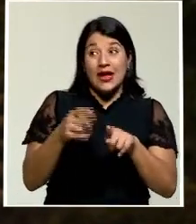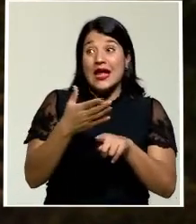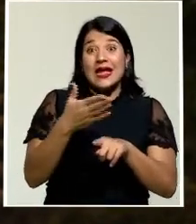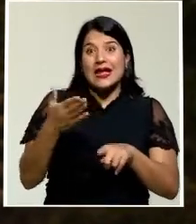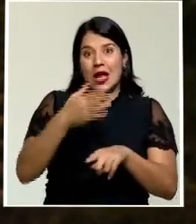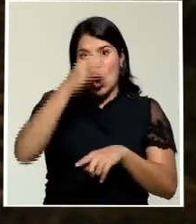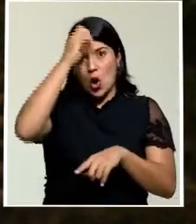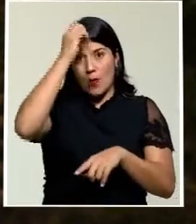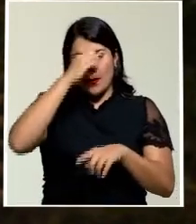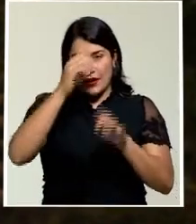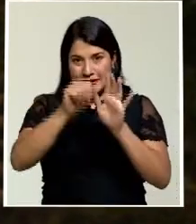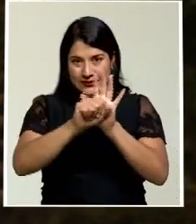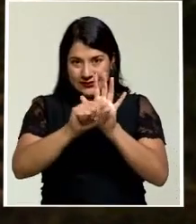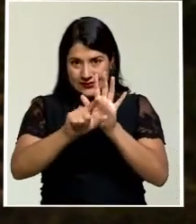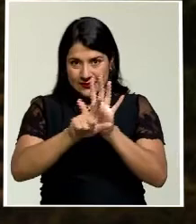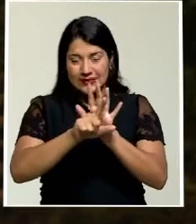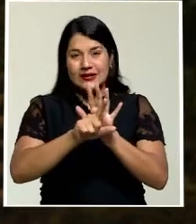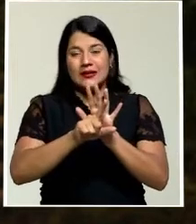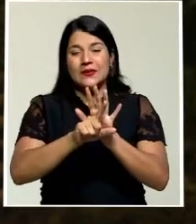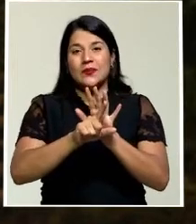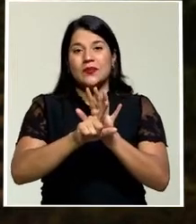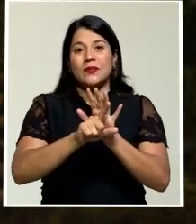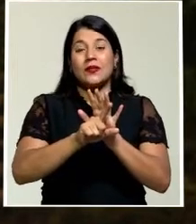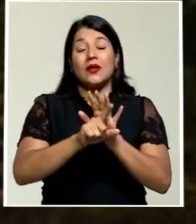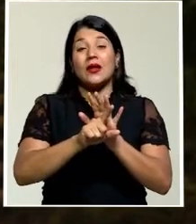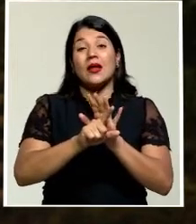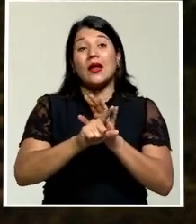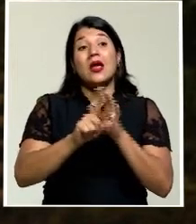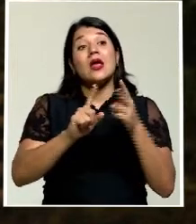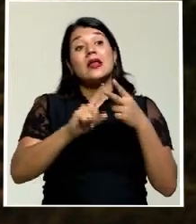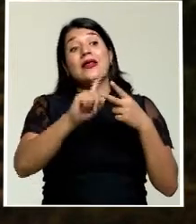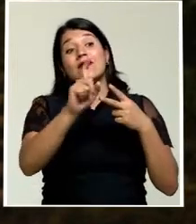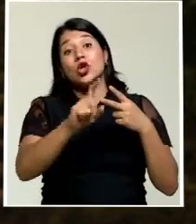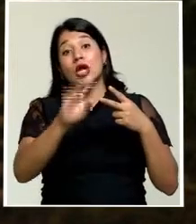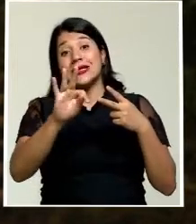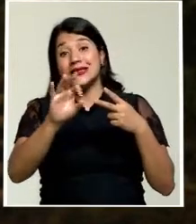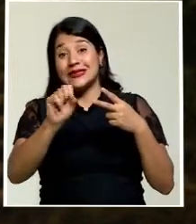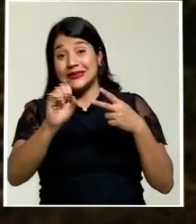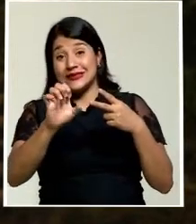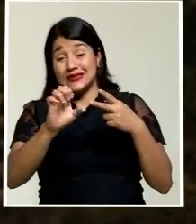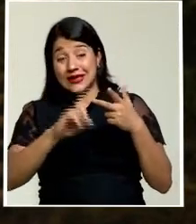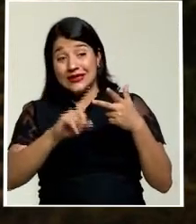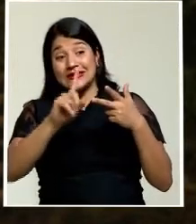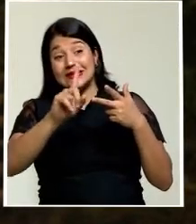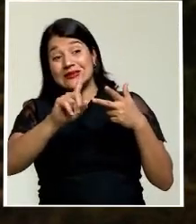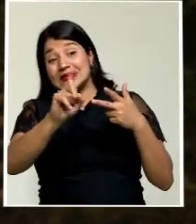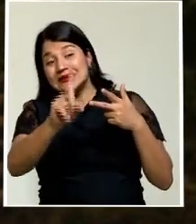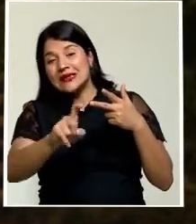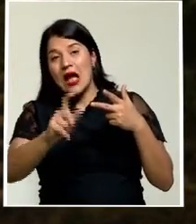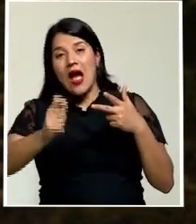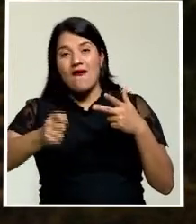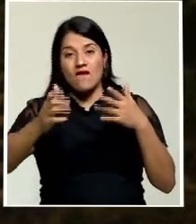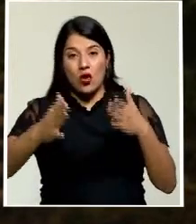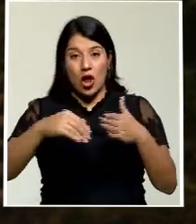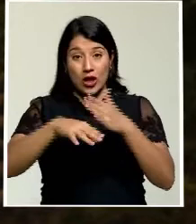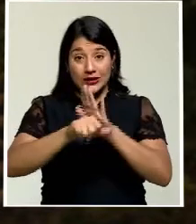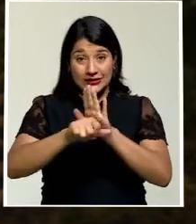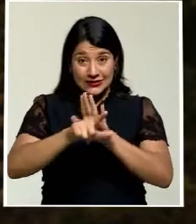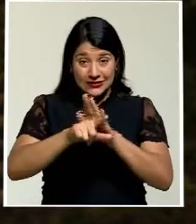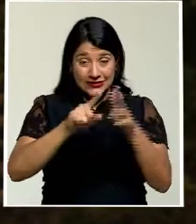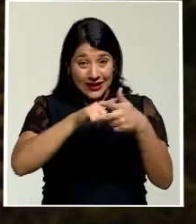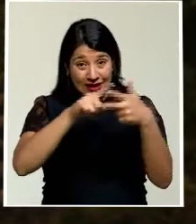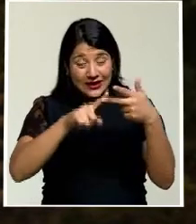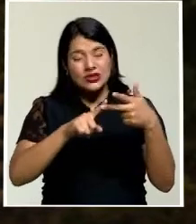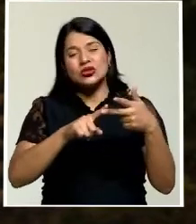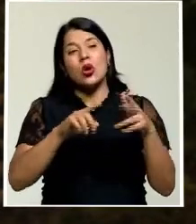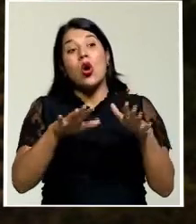Legislativa, entre las consultas que se realicen al Tribunal y a la Dirección Jurídica acá mismo en el Congreso de cómo se estará tratando